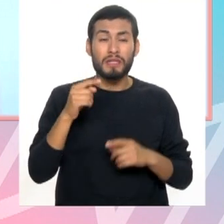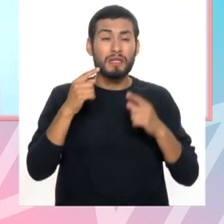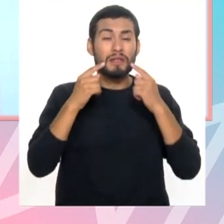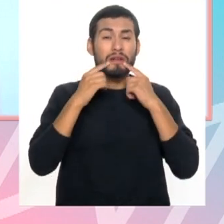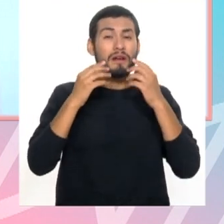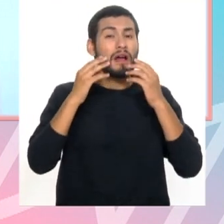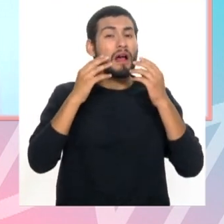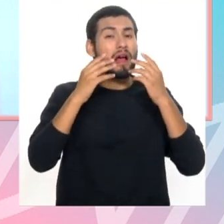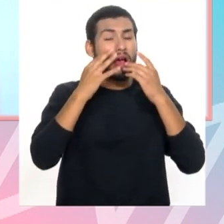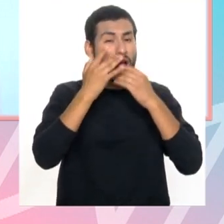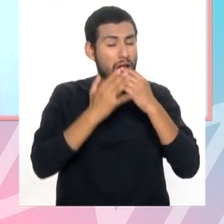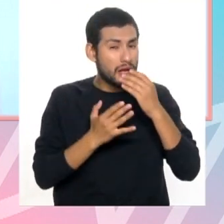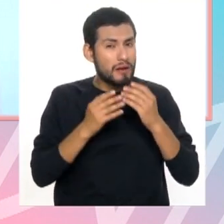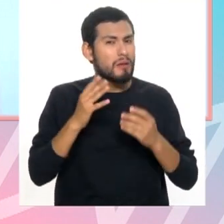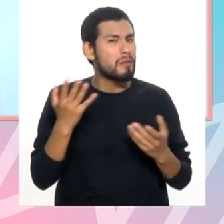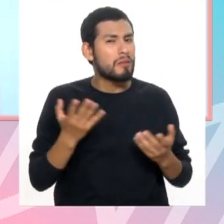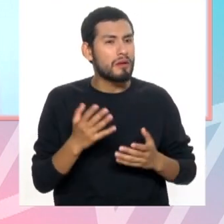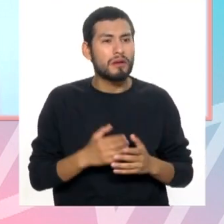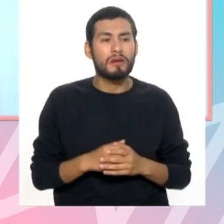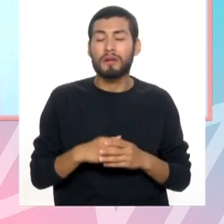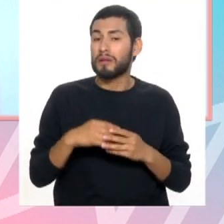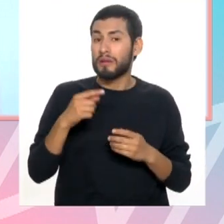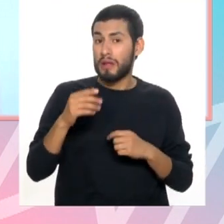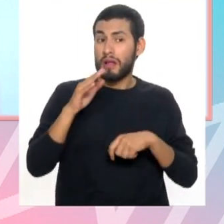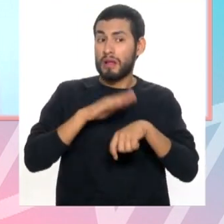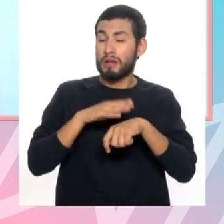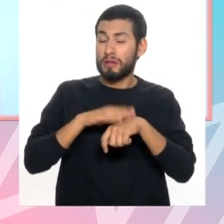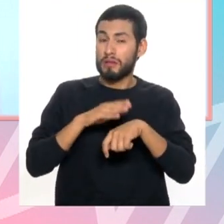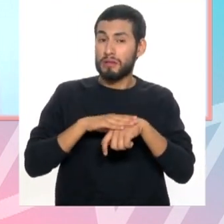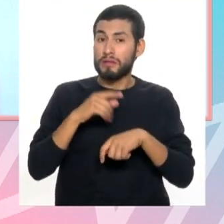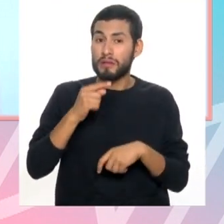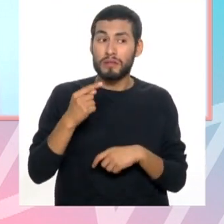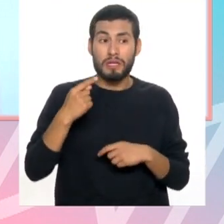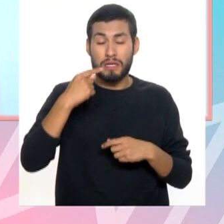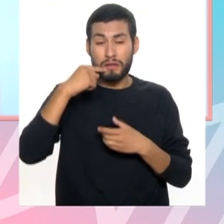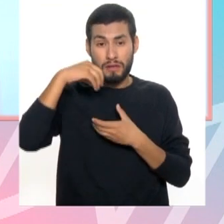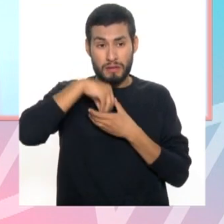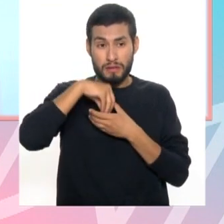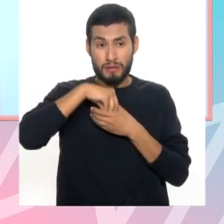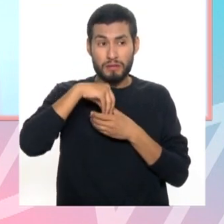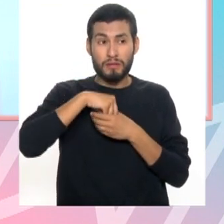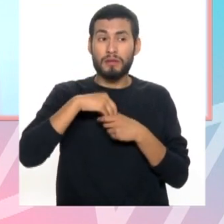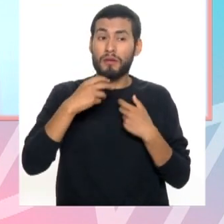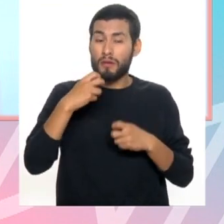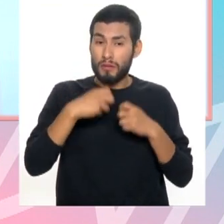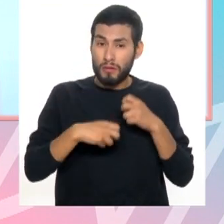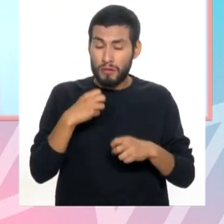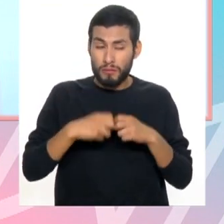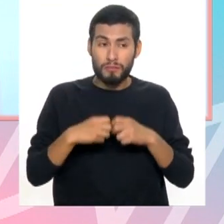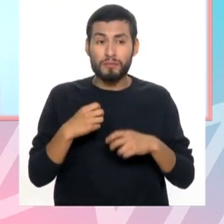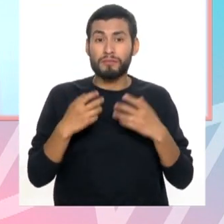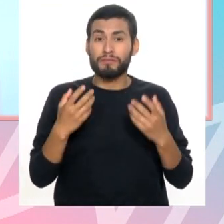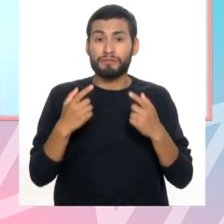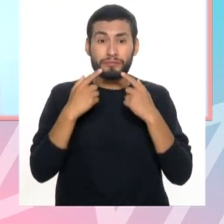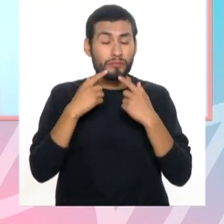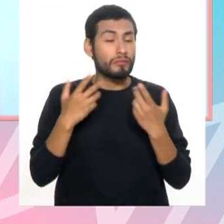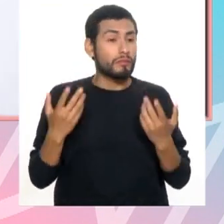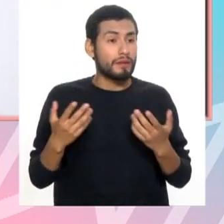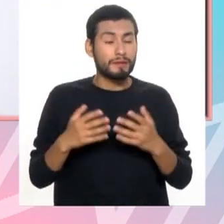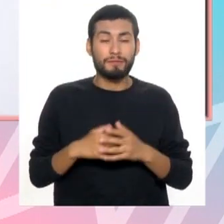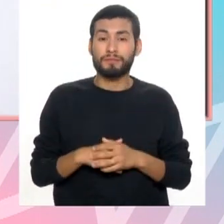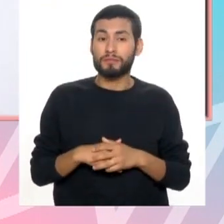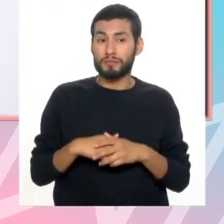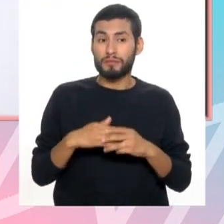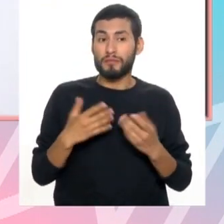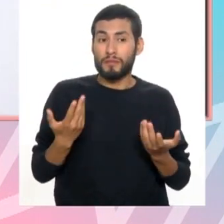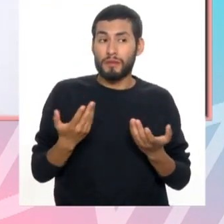de las encías puede ser que algo nos está diciendo nuestro cuerpo desde adentro. Podemos tener problemas de coagulación. Eso no